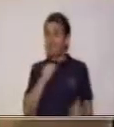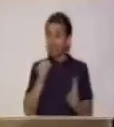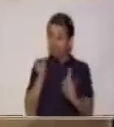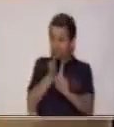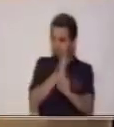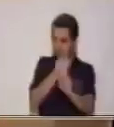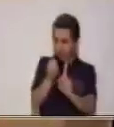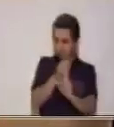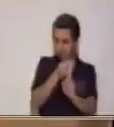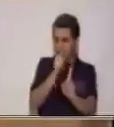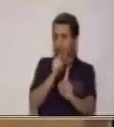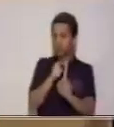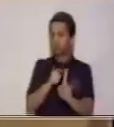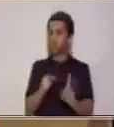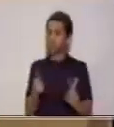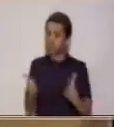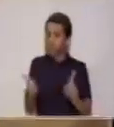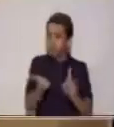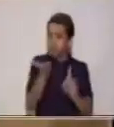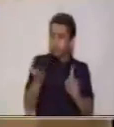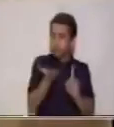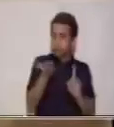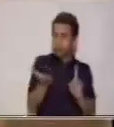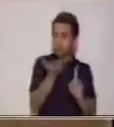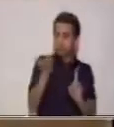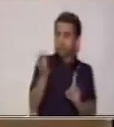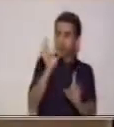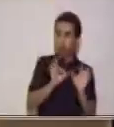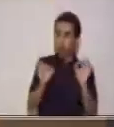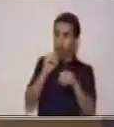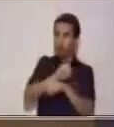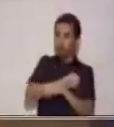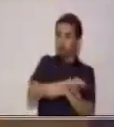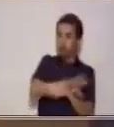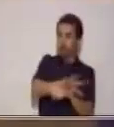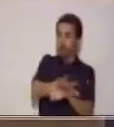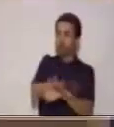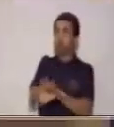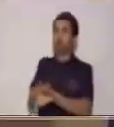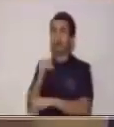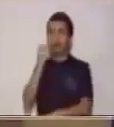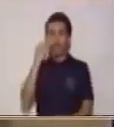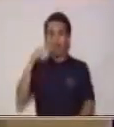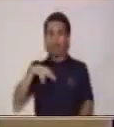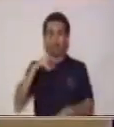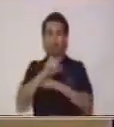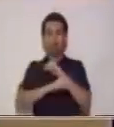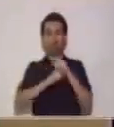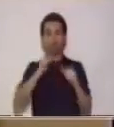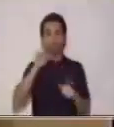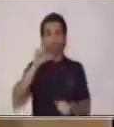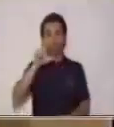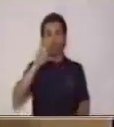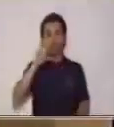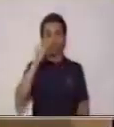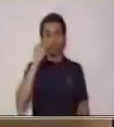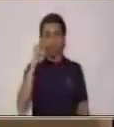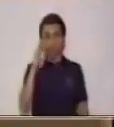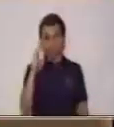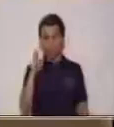incitar o influir. Esa es la intención de los textos persuasivos.